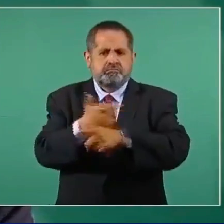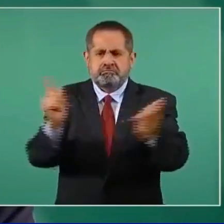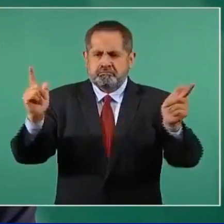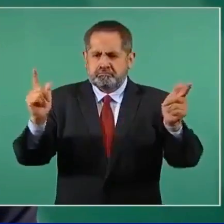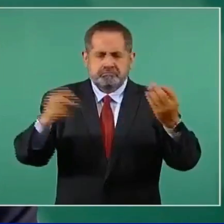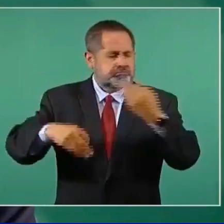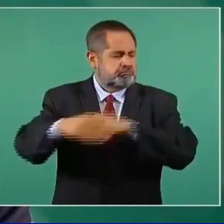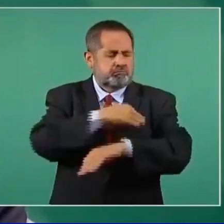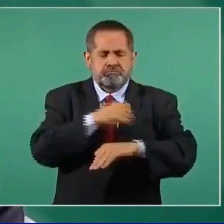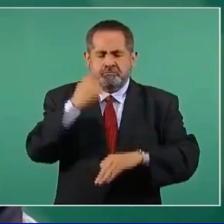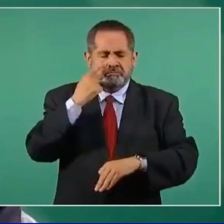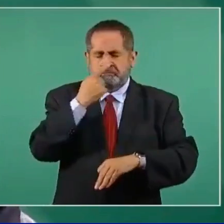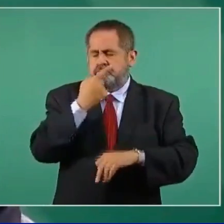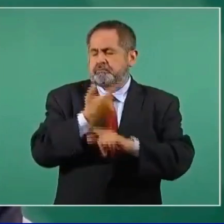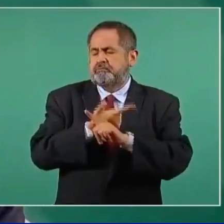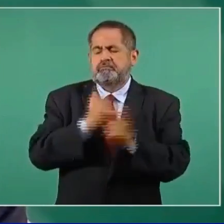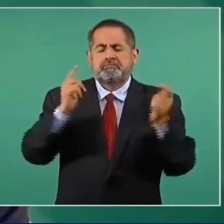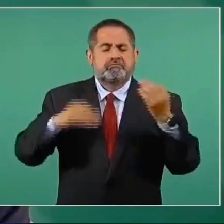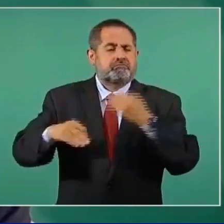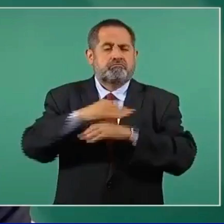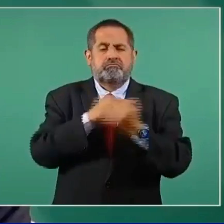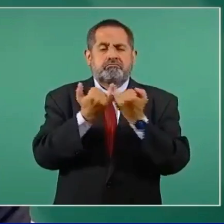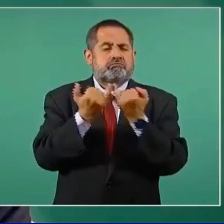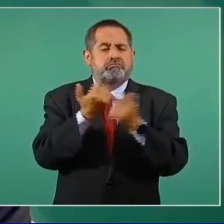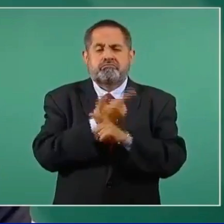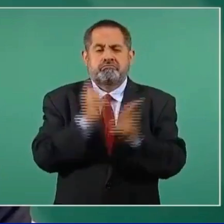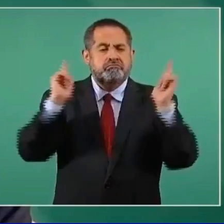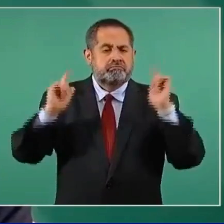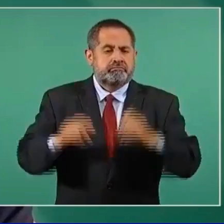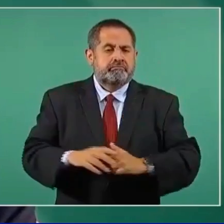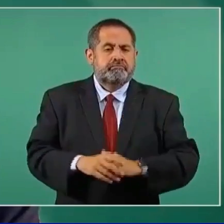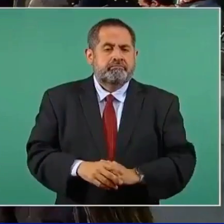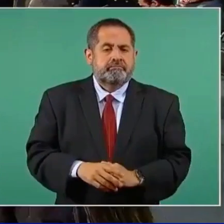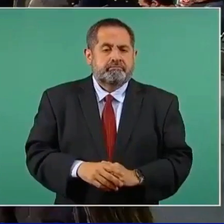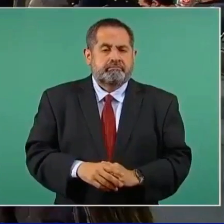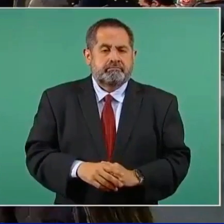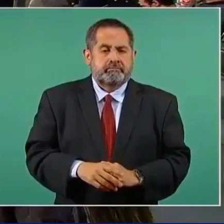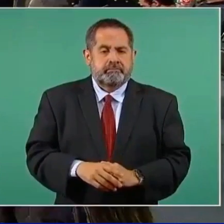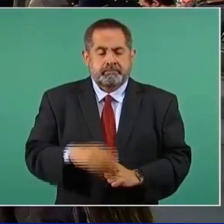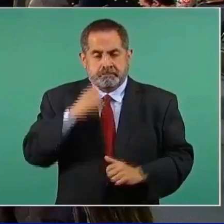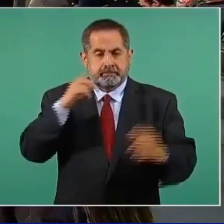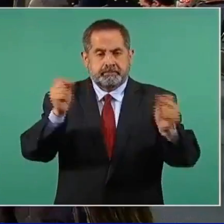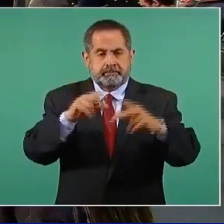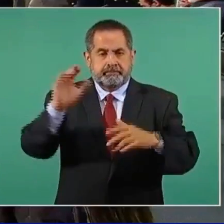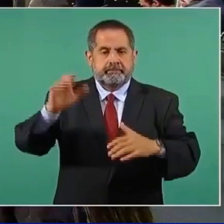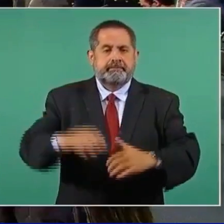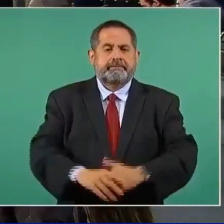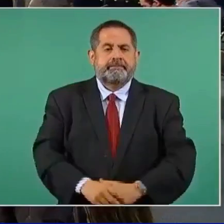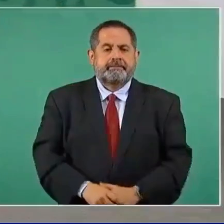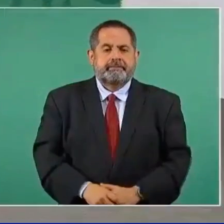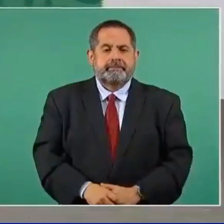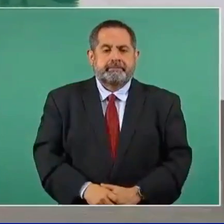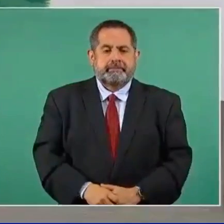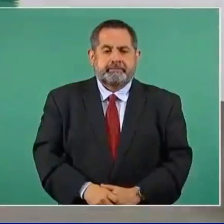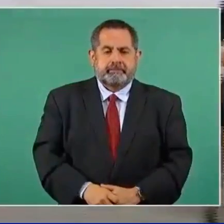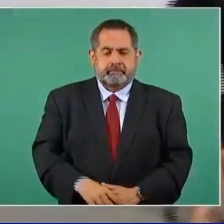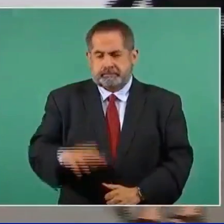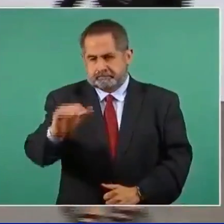Libertad en México, libertad plena para todos. Bueno, nos vemos. Nos vemos, Jorge.